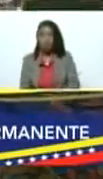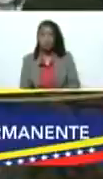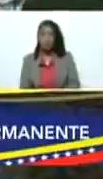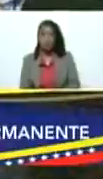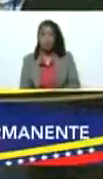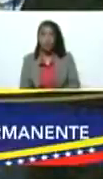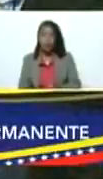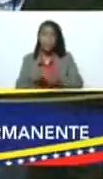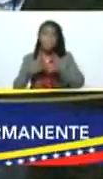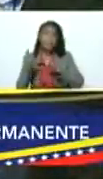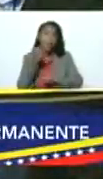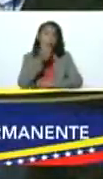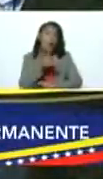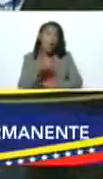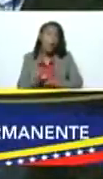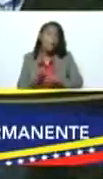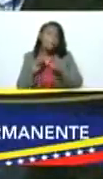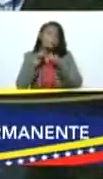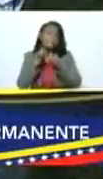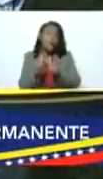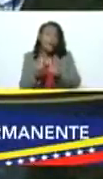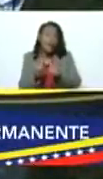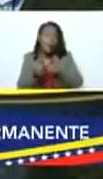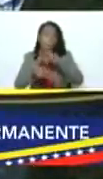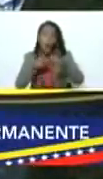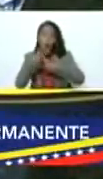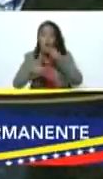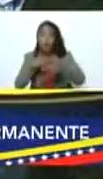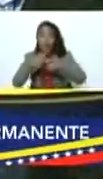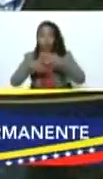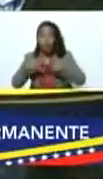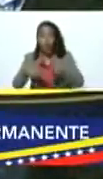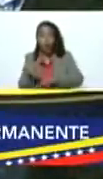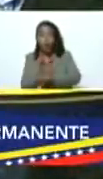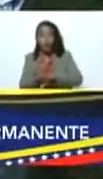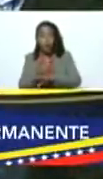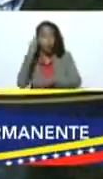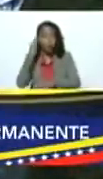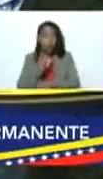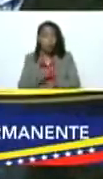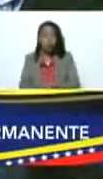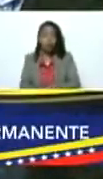pero bueno, es una iniciativa política de la revolución del gobierno bolivariano,